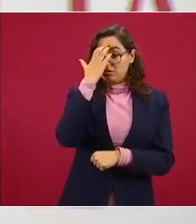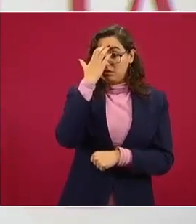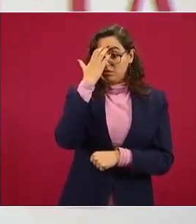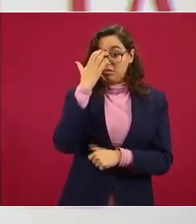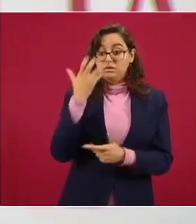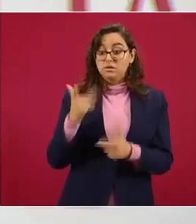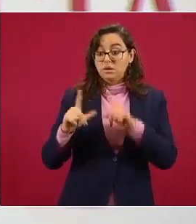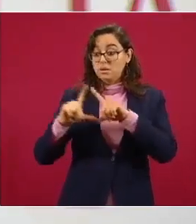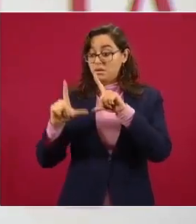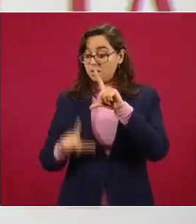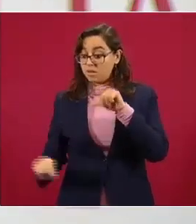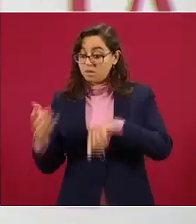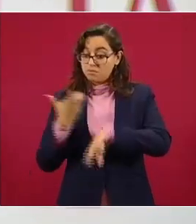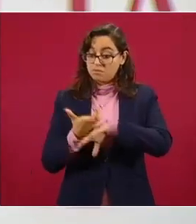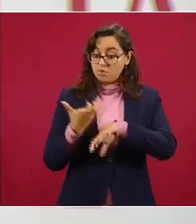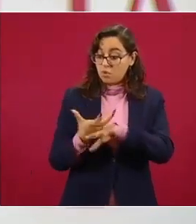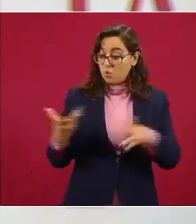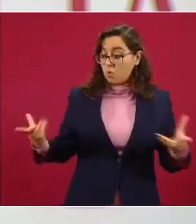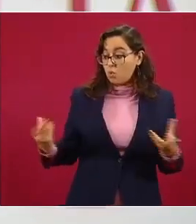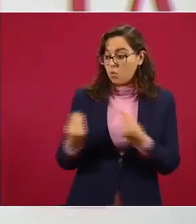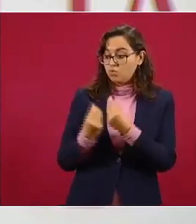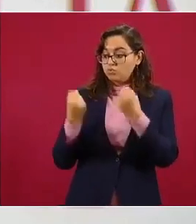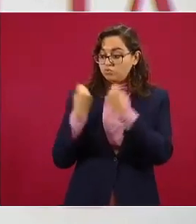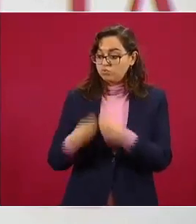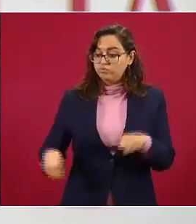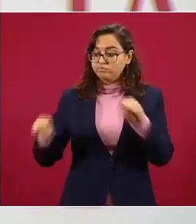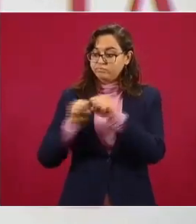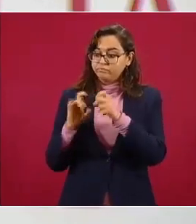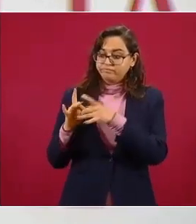entre México y Estados Unidos para combatir la criminalidad